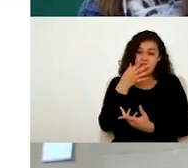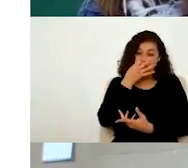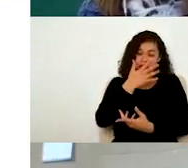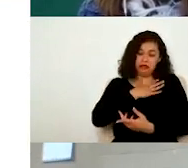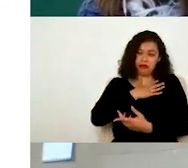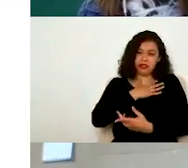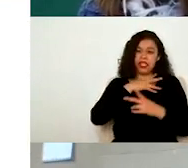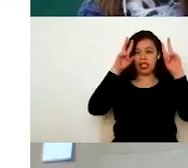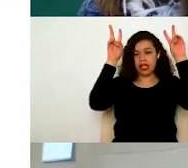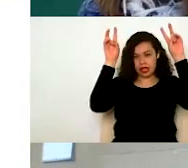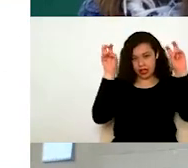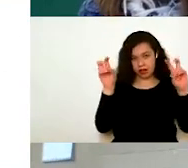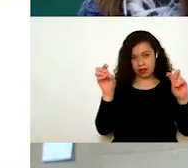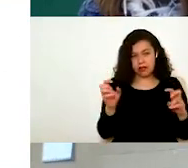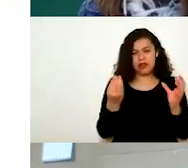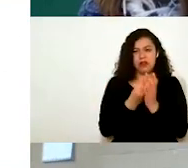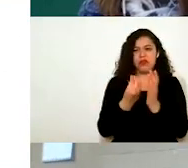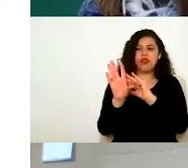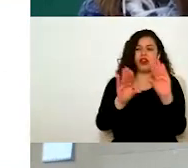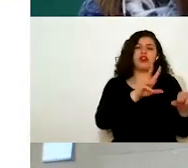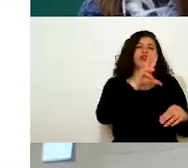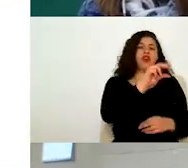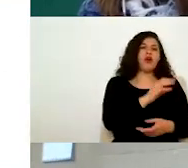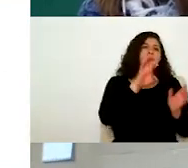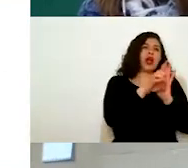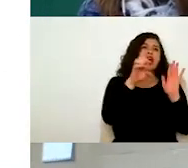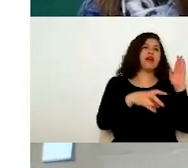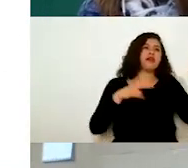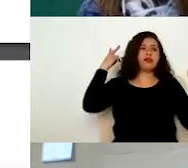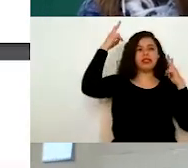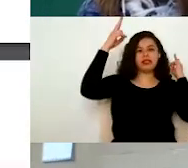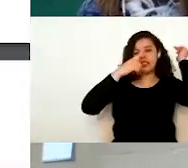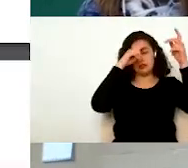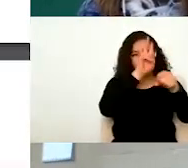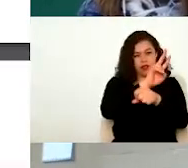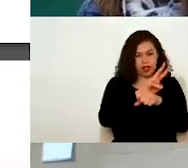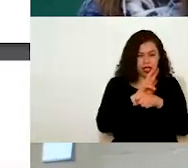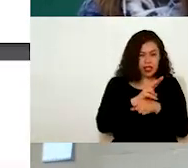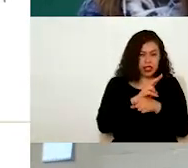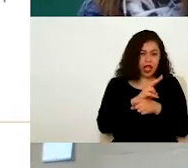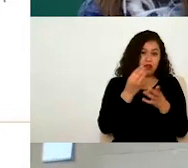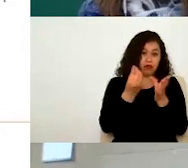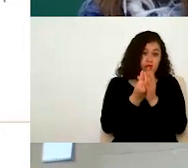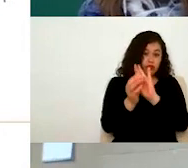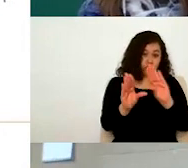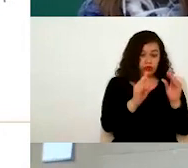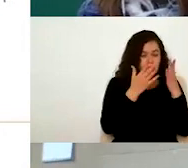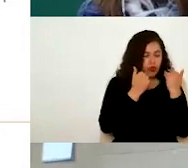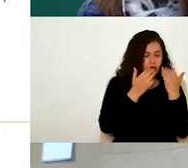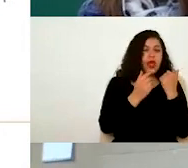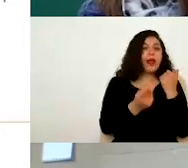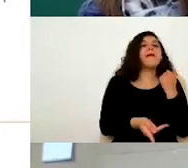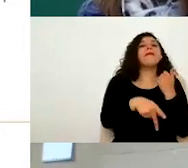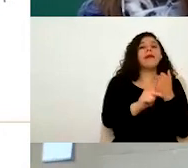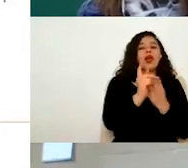en donde no se da capacitación. Por ejemplo, visitas de supervisión, pues no hay una capacitación al respecto. Pero hay algunas preguntas que